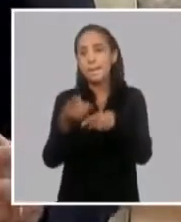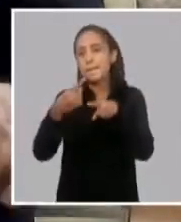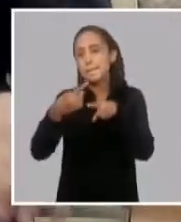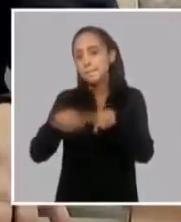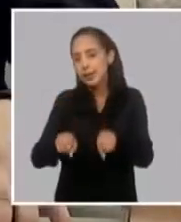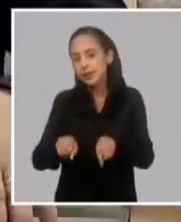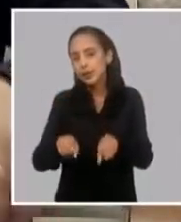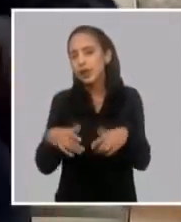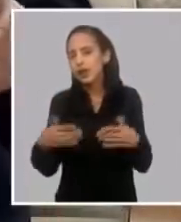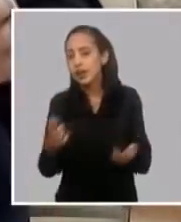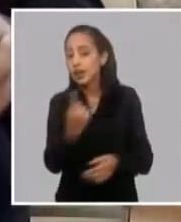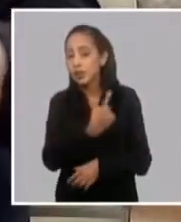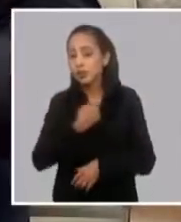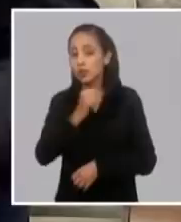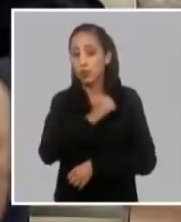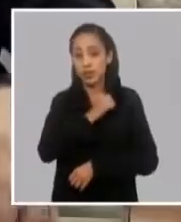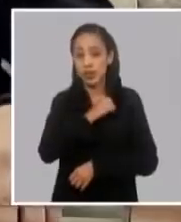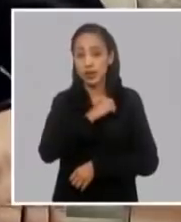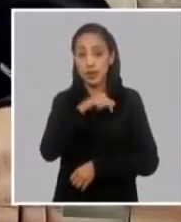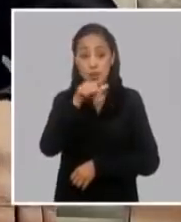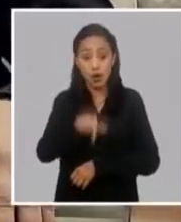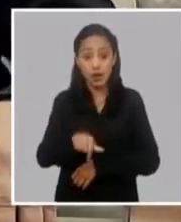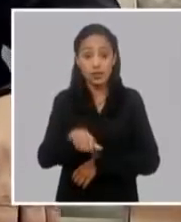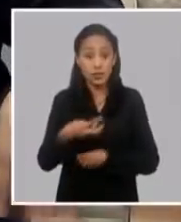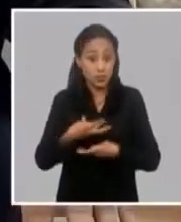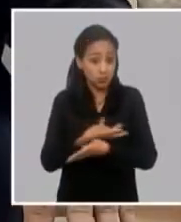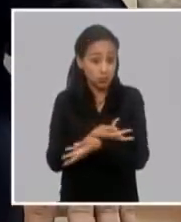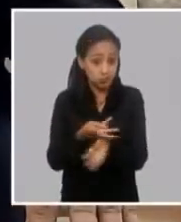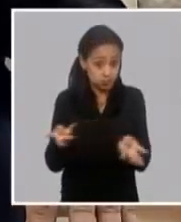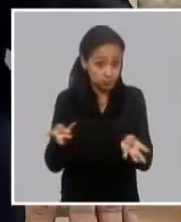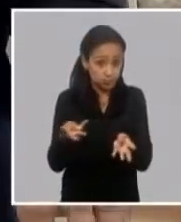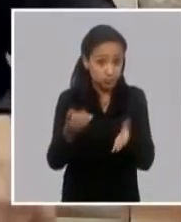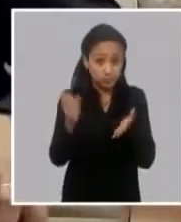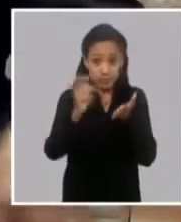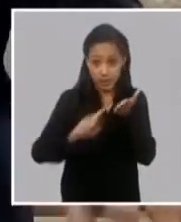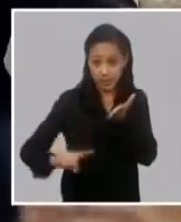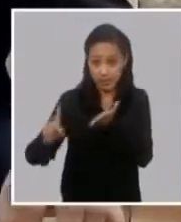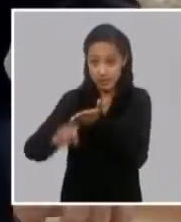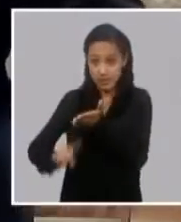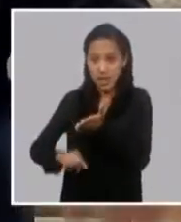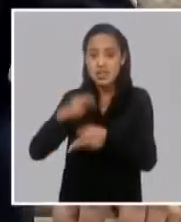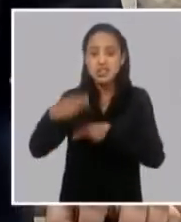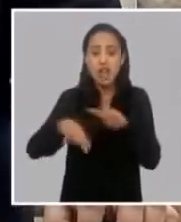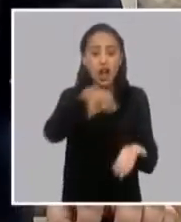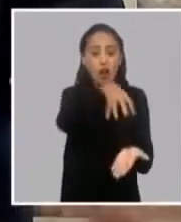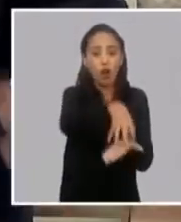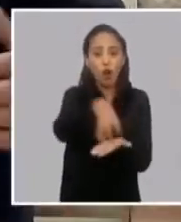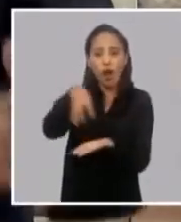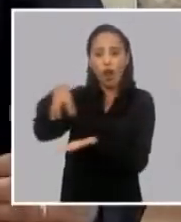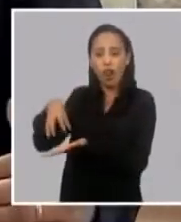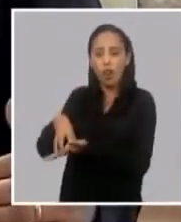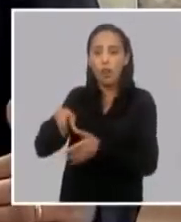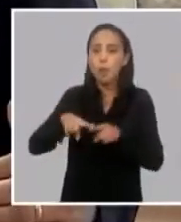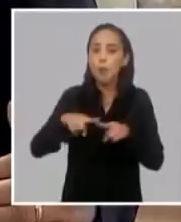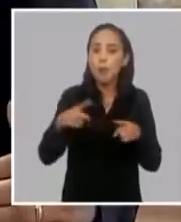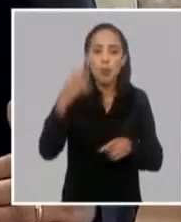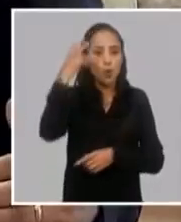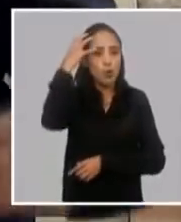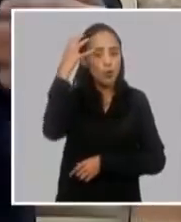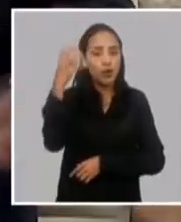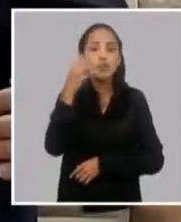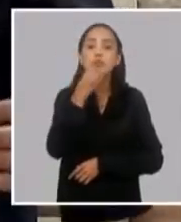ha tratado es que ahora esta distribución se haga localmente por los gobiernos y que se logre